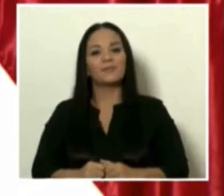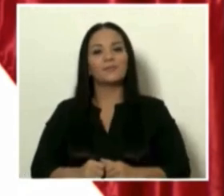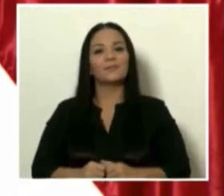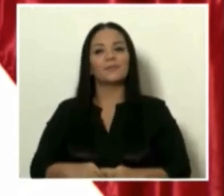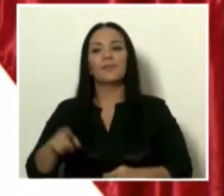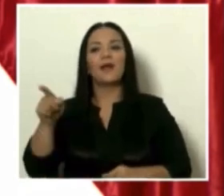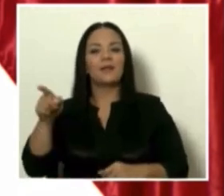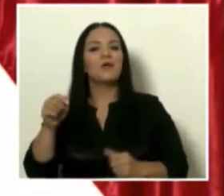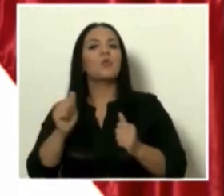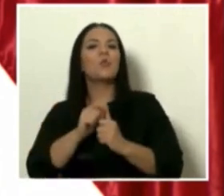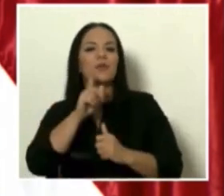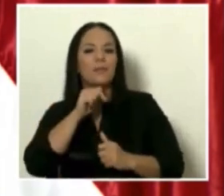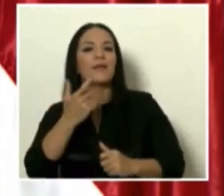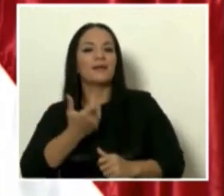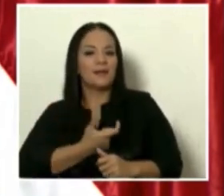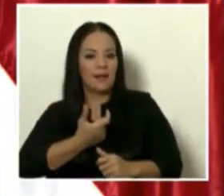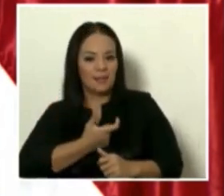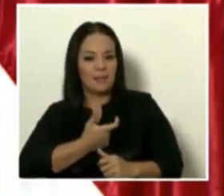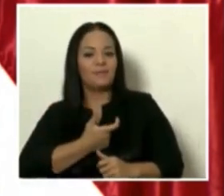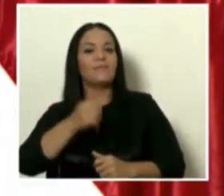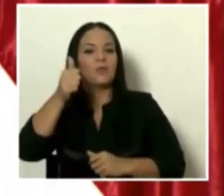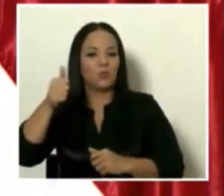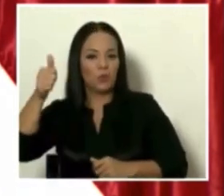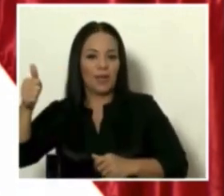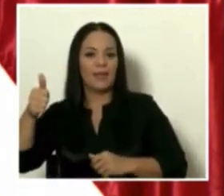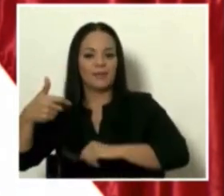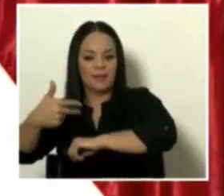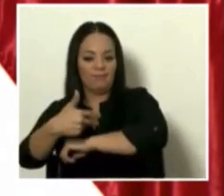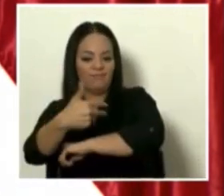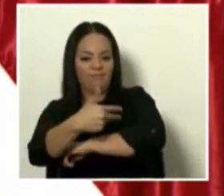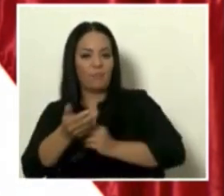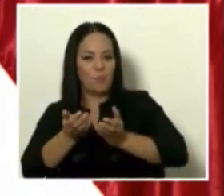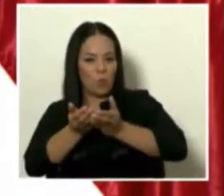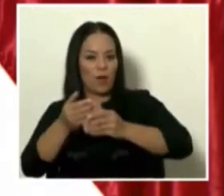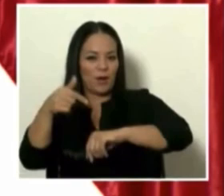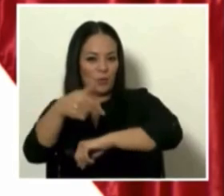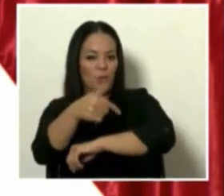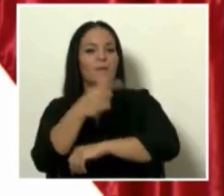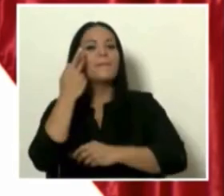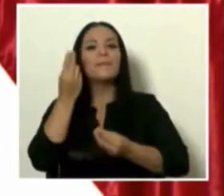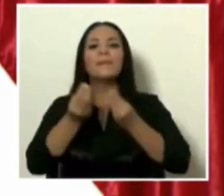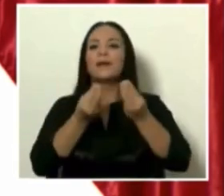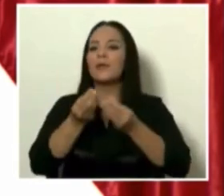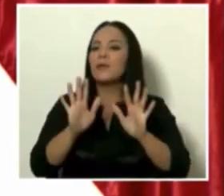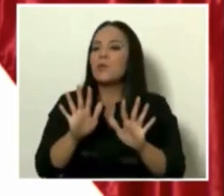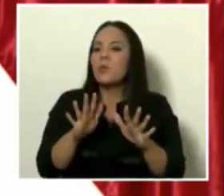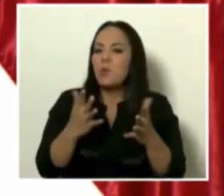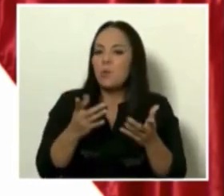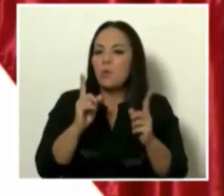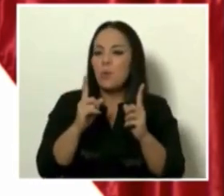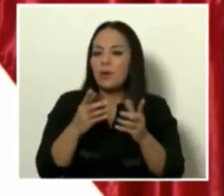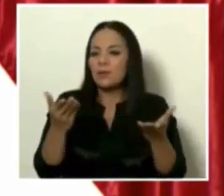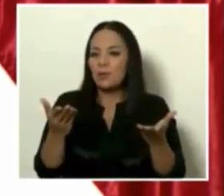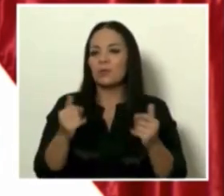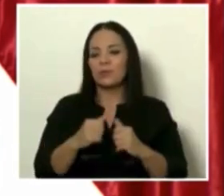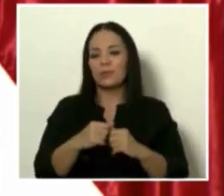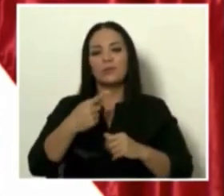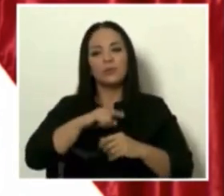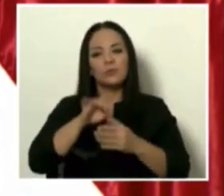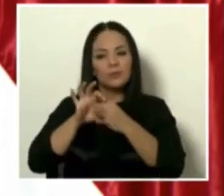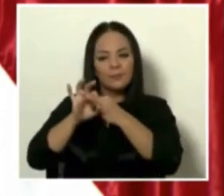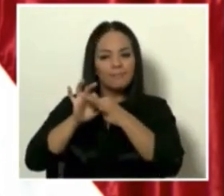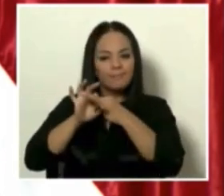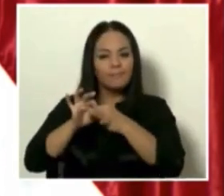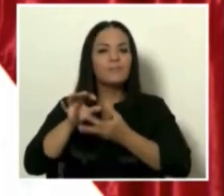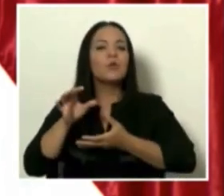alcalde y las autoridades del puerto para ver qué cosas podemos coordinar de una vez con ellos